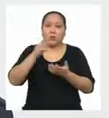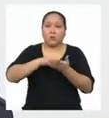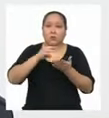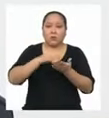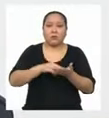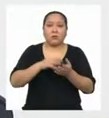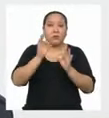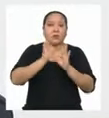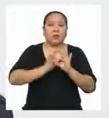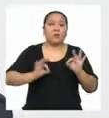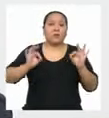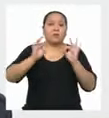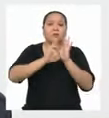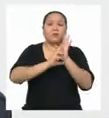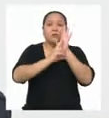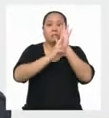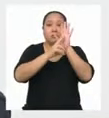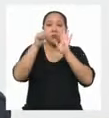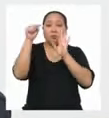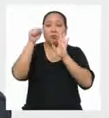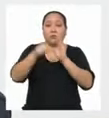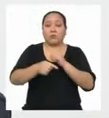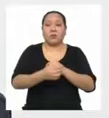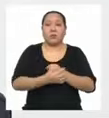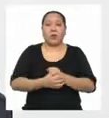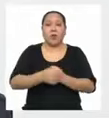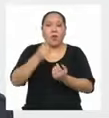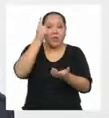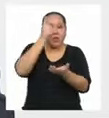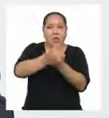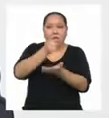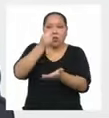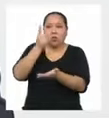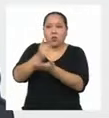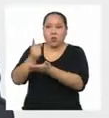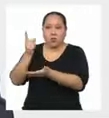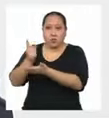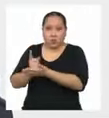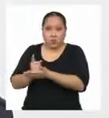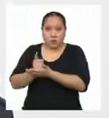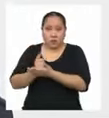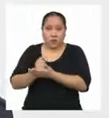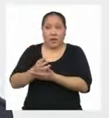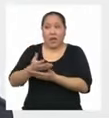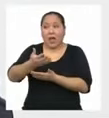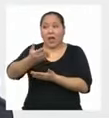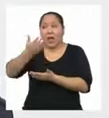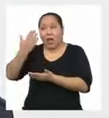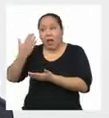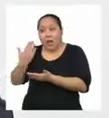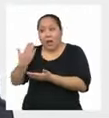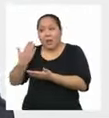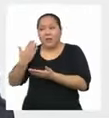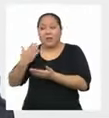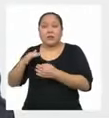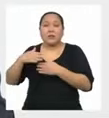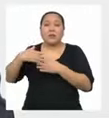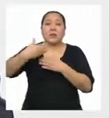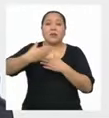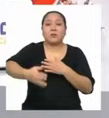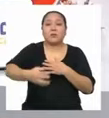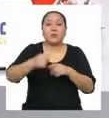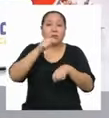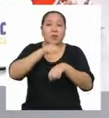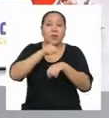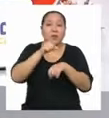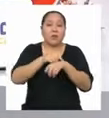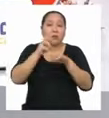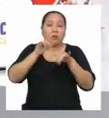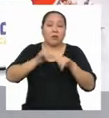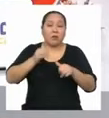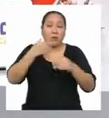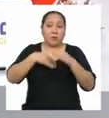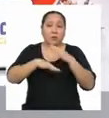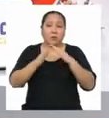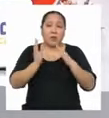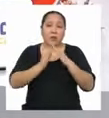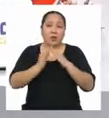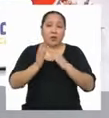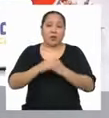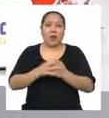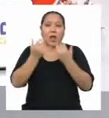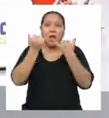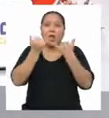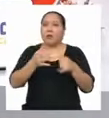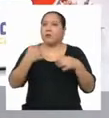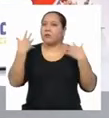Fueron las denuncias Que se han estado Haciendo públicas Antes y durante La cuarentena Que hemos vivido Y ahora Para